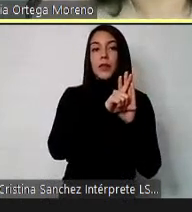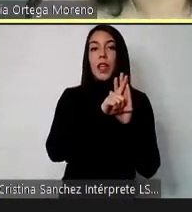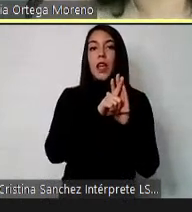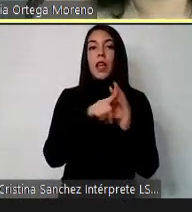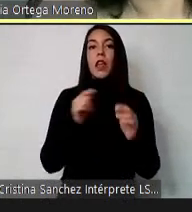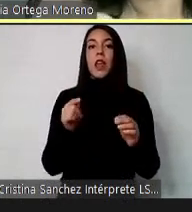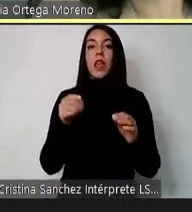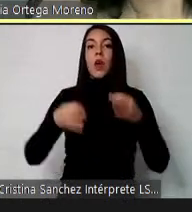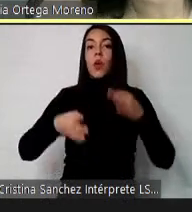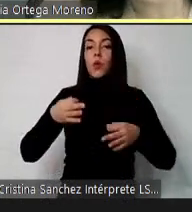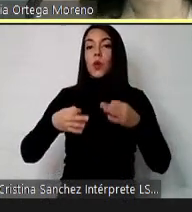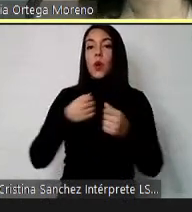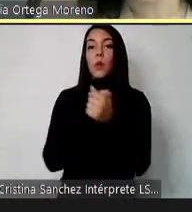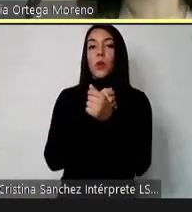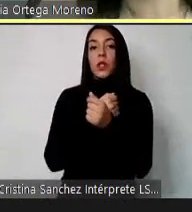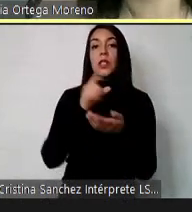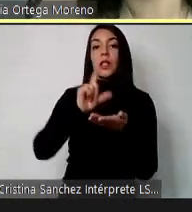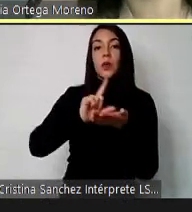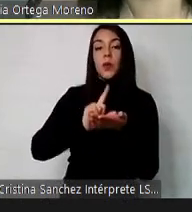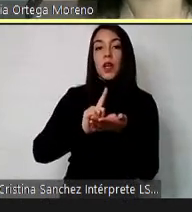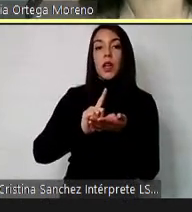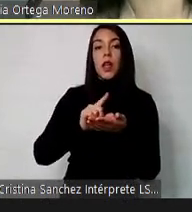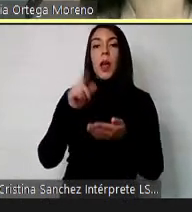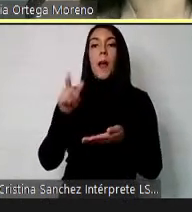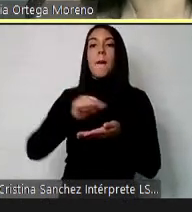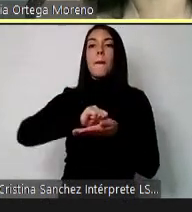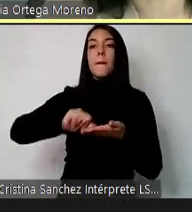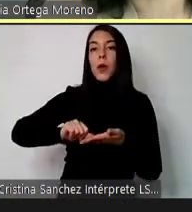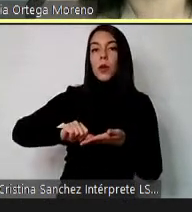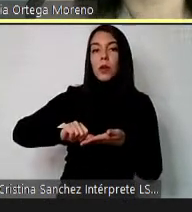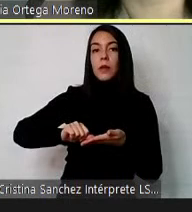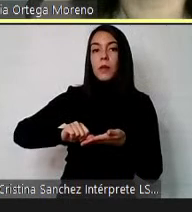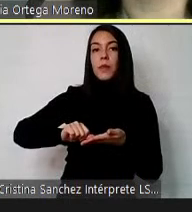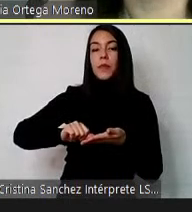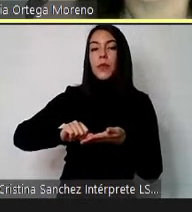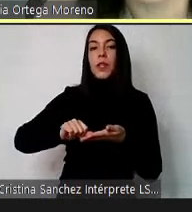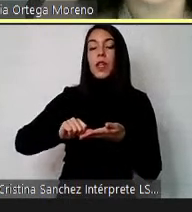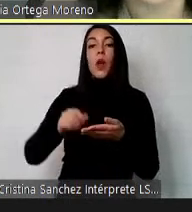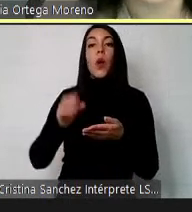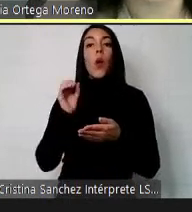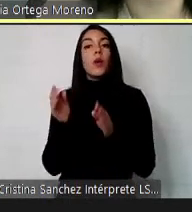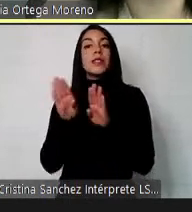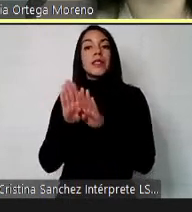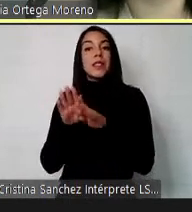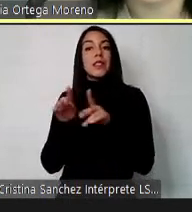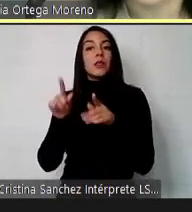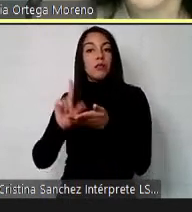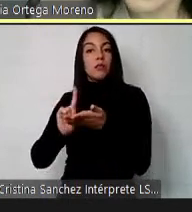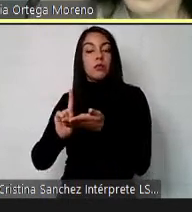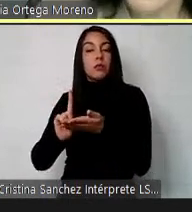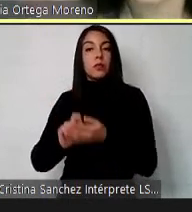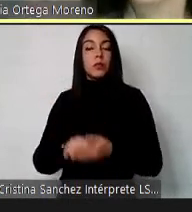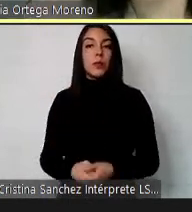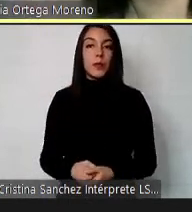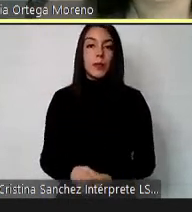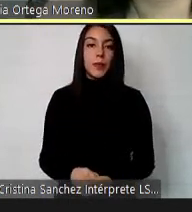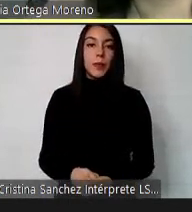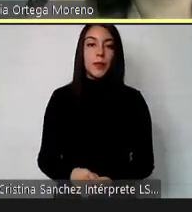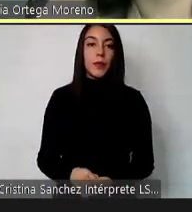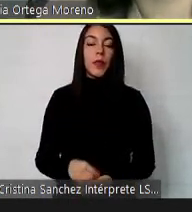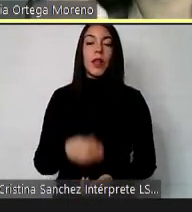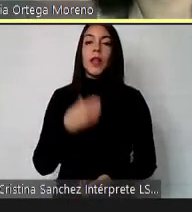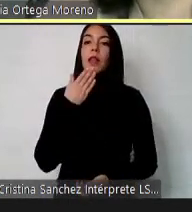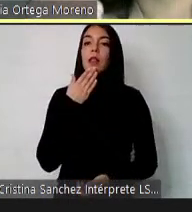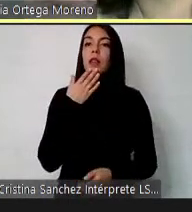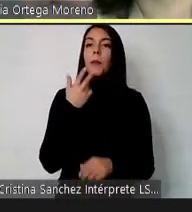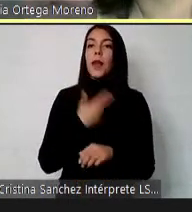que permite multas por estas infracciones e incluso cierre de establecimiento cuando se apete. También existe